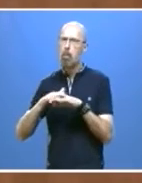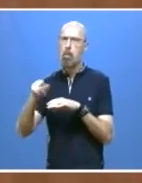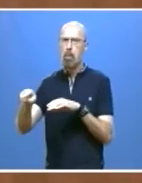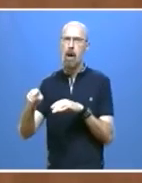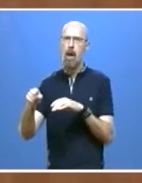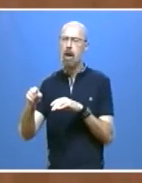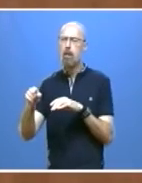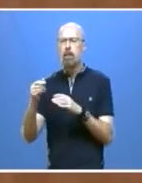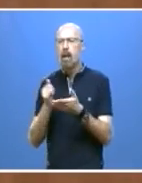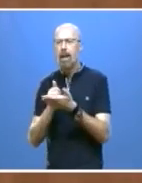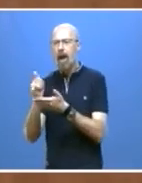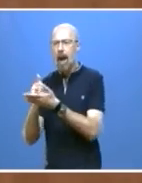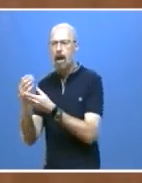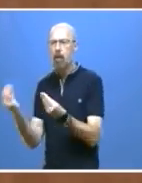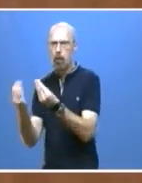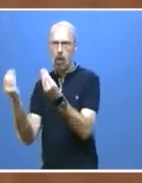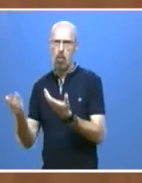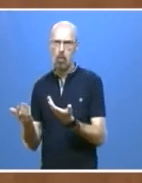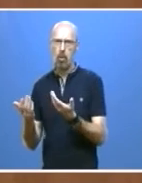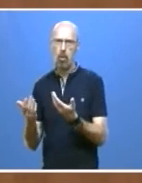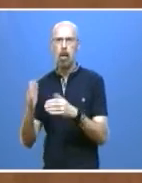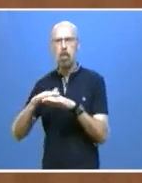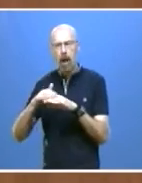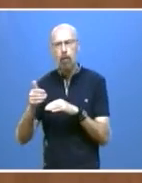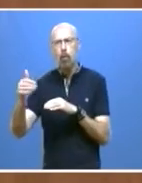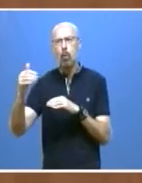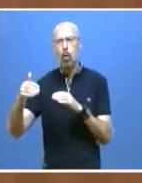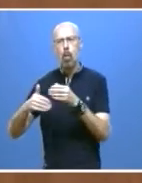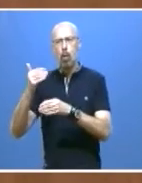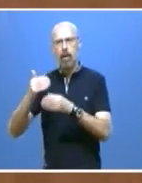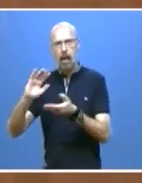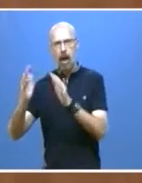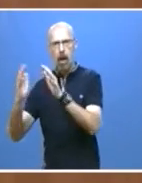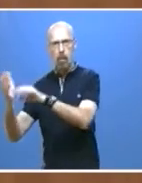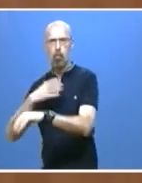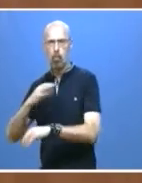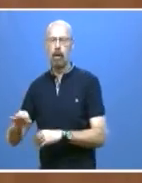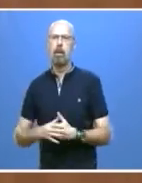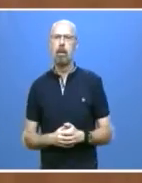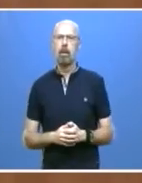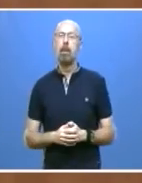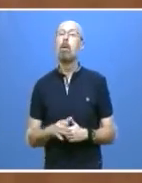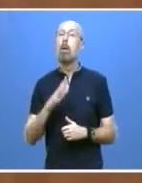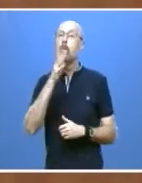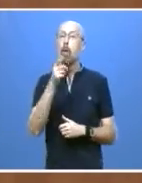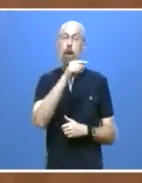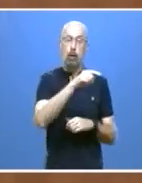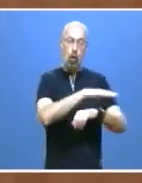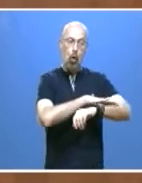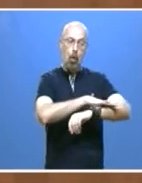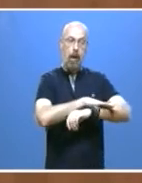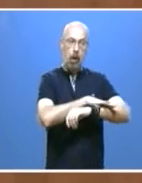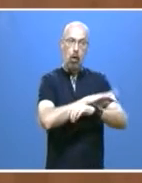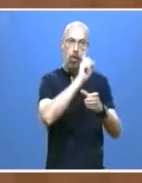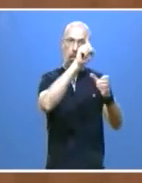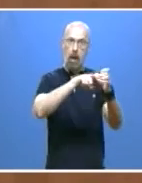las rentas agrarias y como cauce de modernización del propio sector. Por ello, vamos a estar con el Gobierno en su negociación europea,